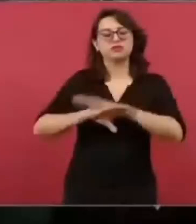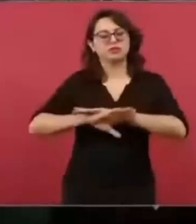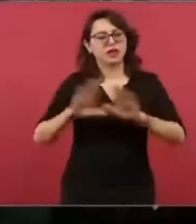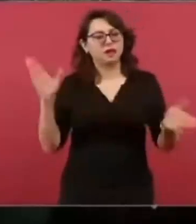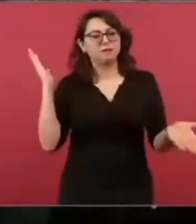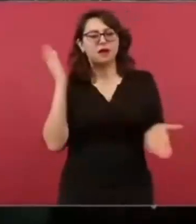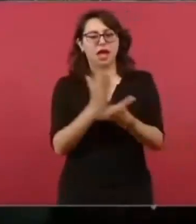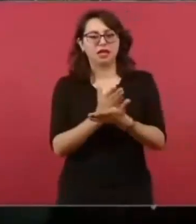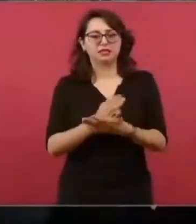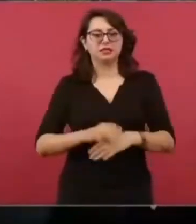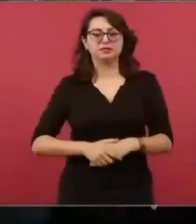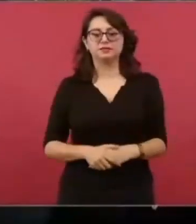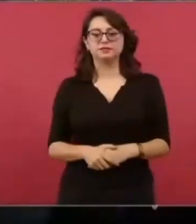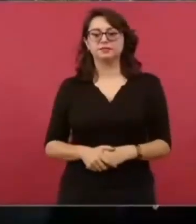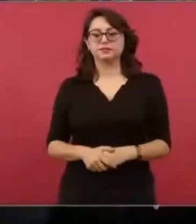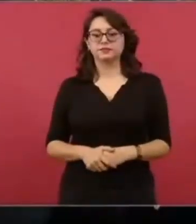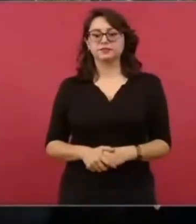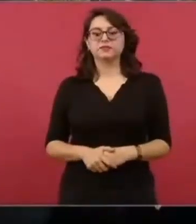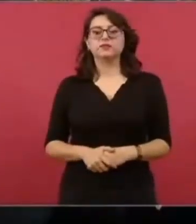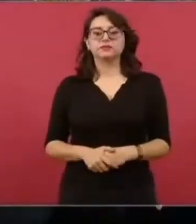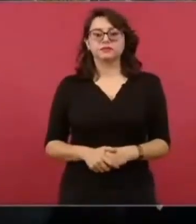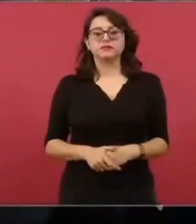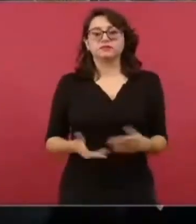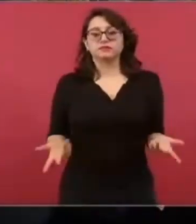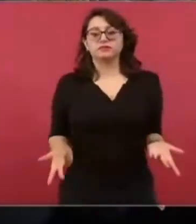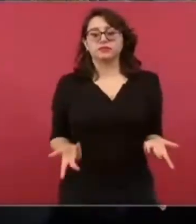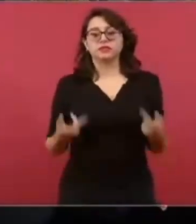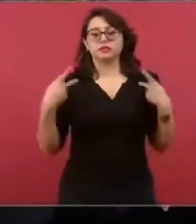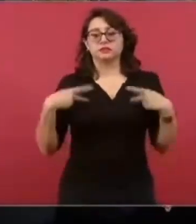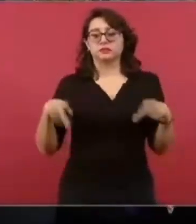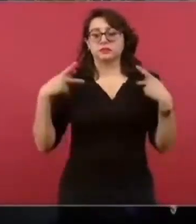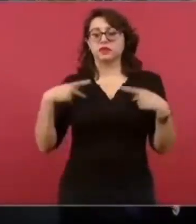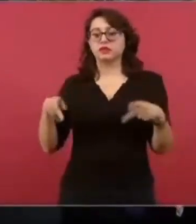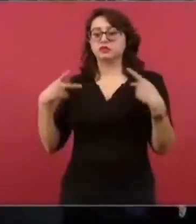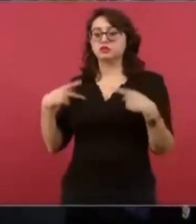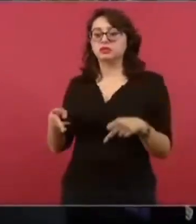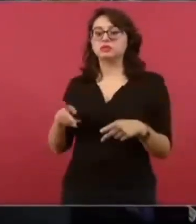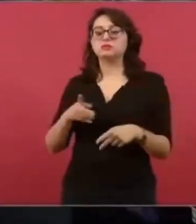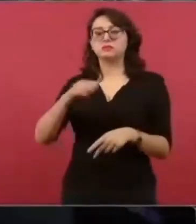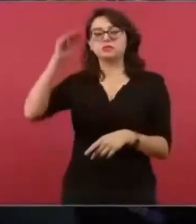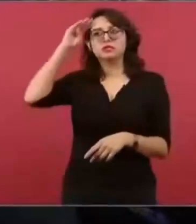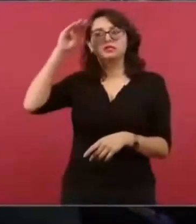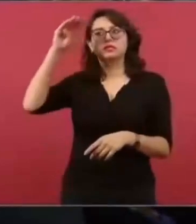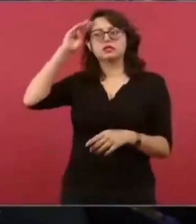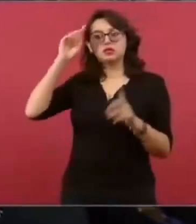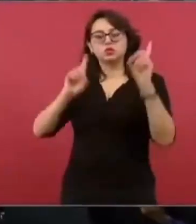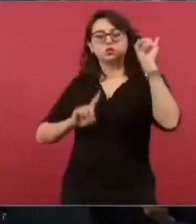la pregunta es porque justamente los pacientes es lo que se preguntan en este momento. Sí, pero no solo son los pacientes.